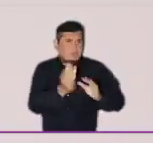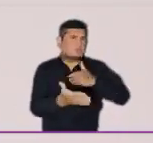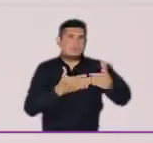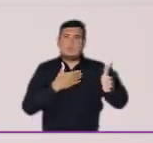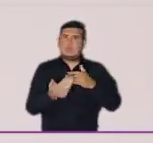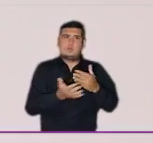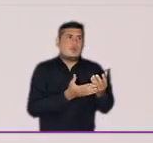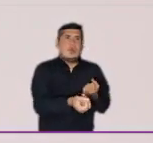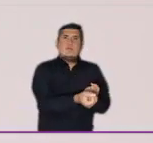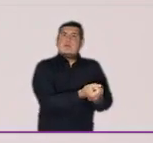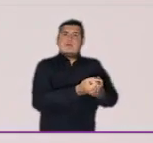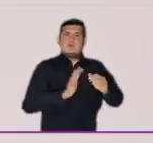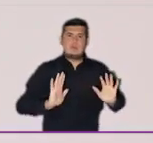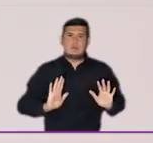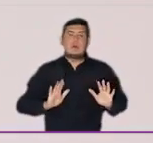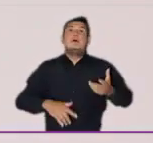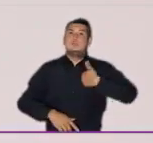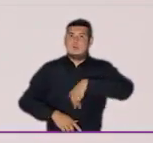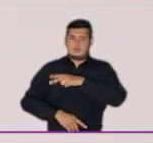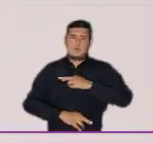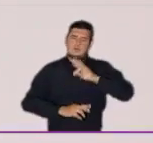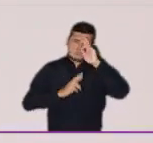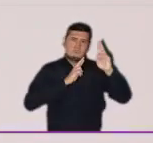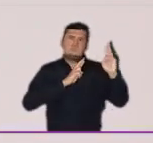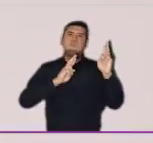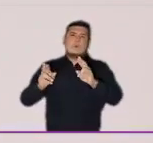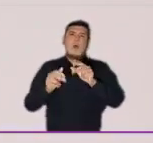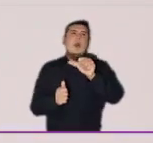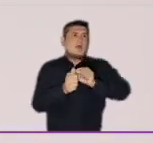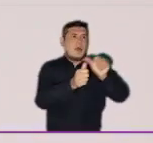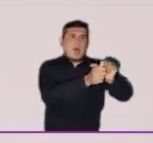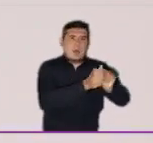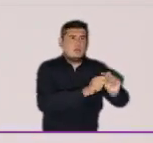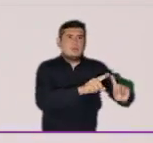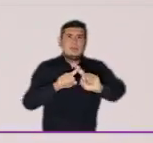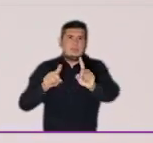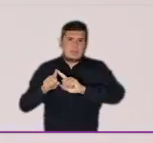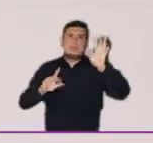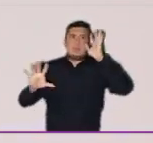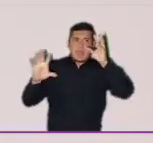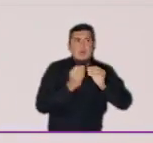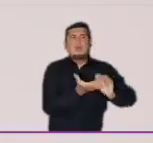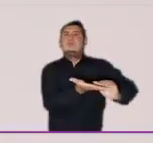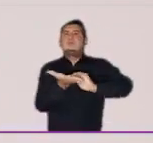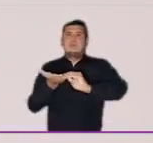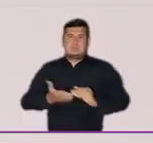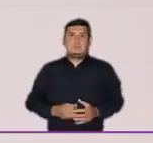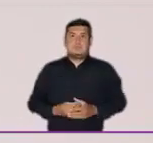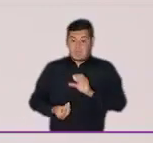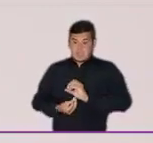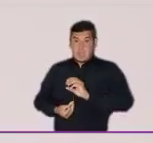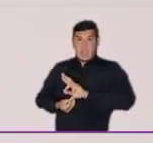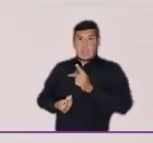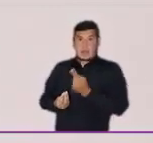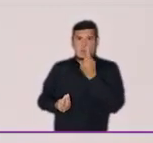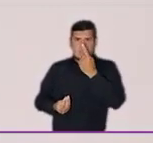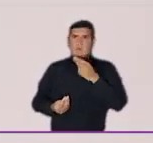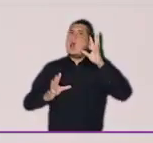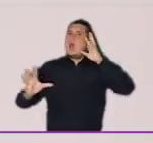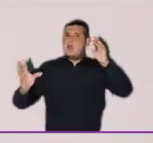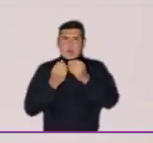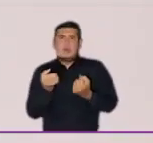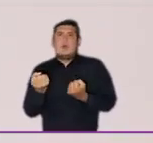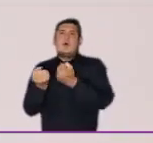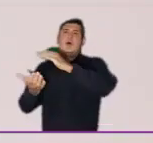Lo que sí somos es capaces de reconocer los aciertos del otro y lograr consensos. Cambio Radical le ha apostado a la paz, se